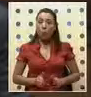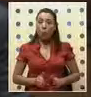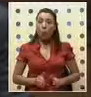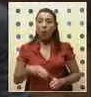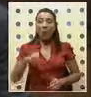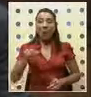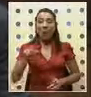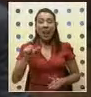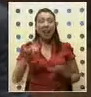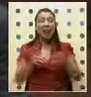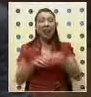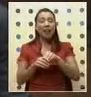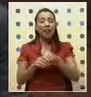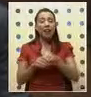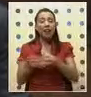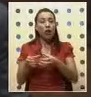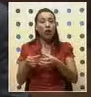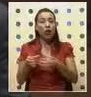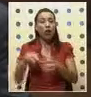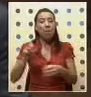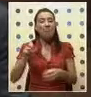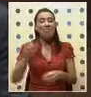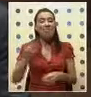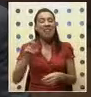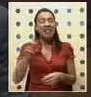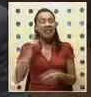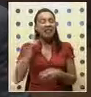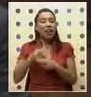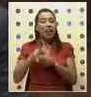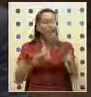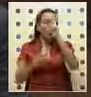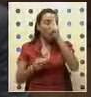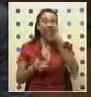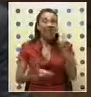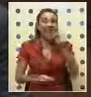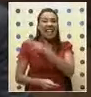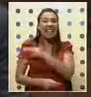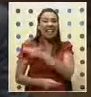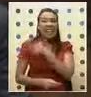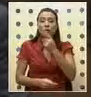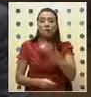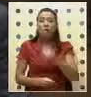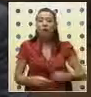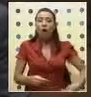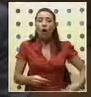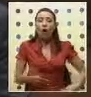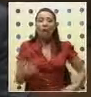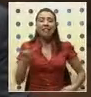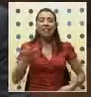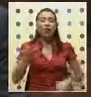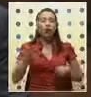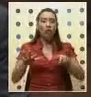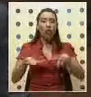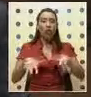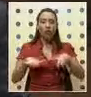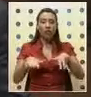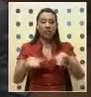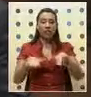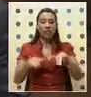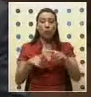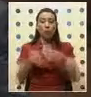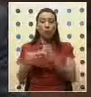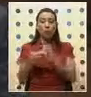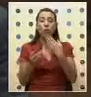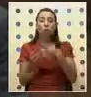Los Mandela pertenecen al camp Madiba, que lleva este nombre en homenaje a un jefe que gobernó en Transquey en el siglo XVIII. Por